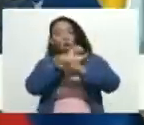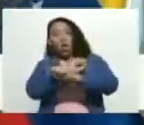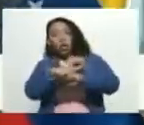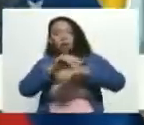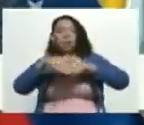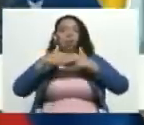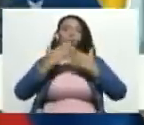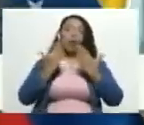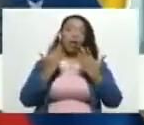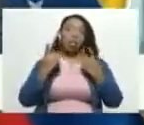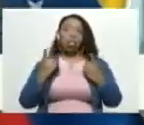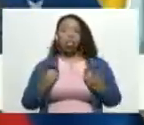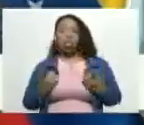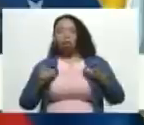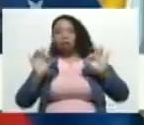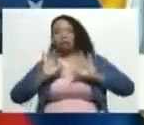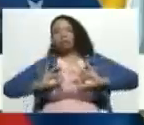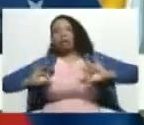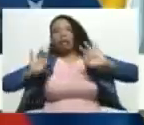descanso